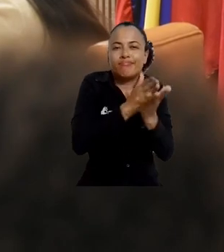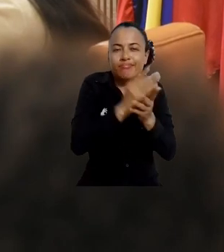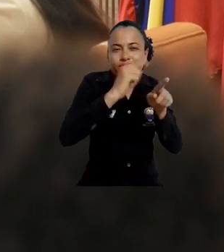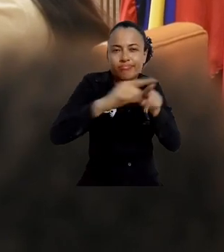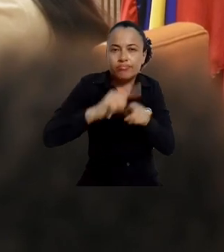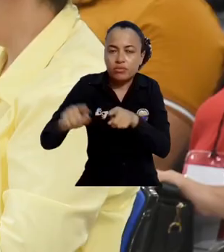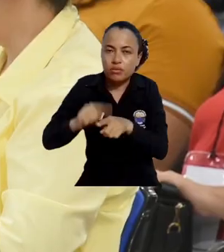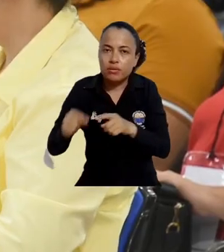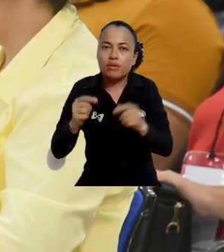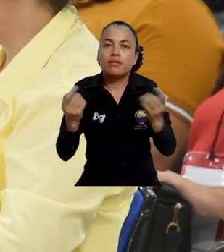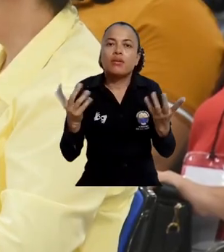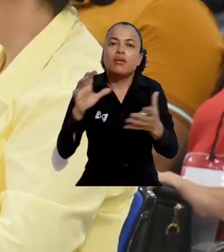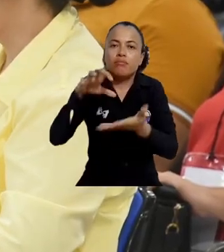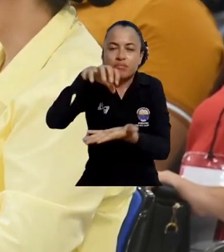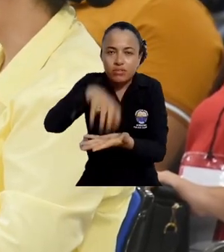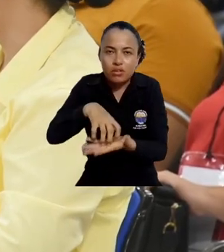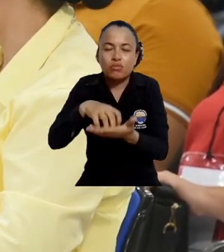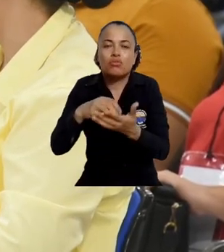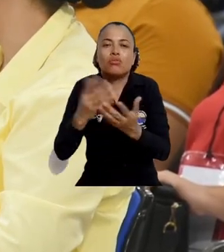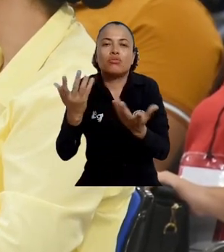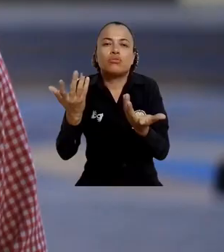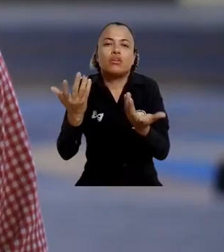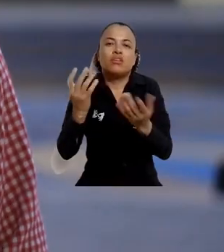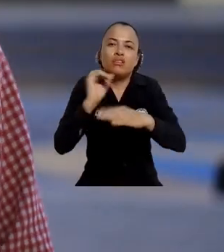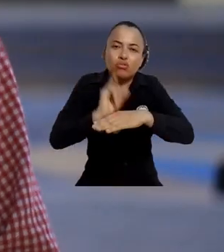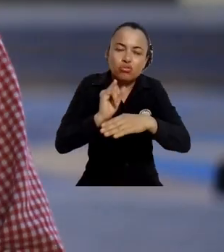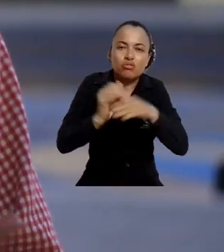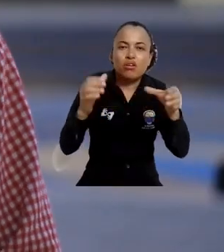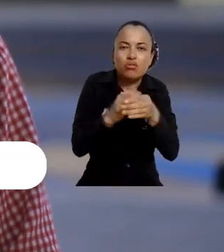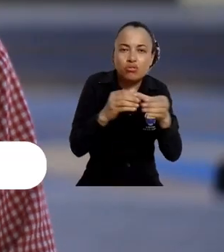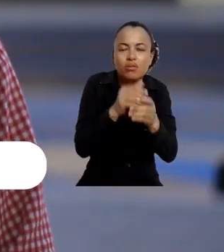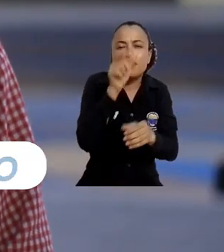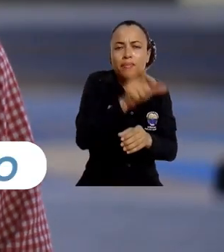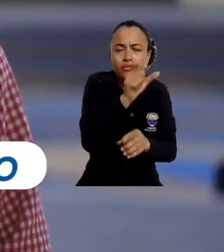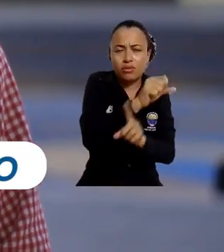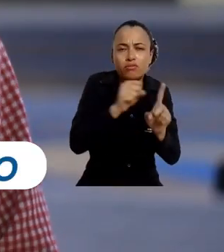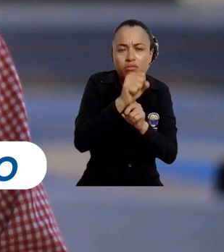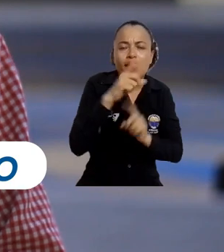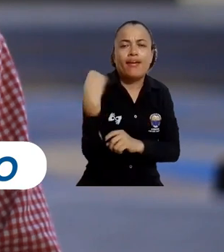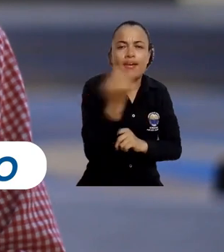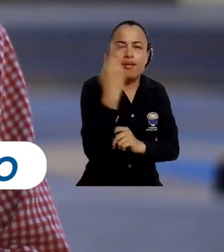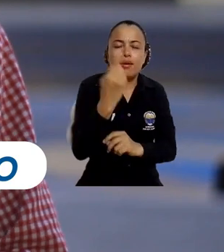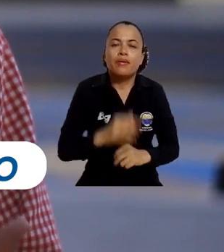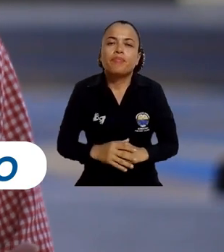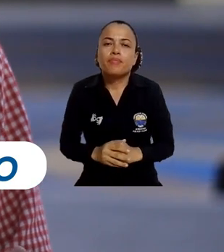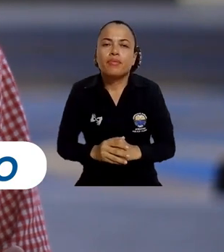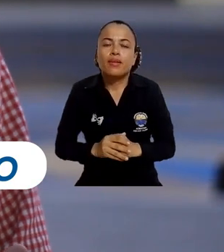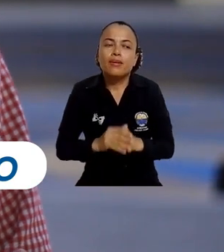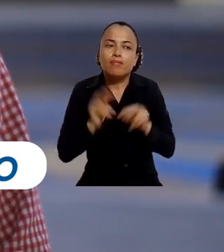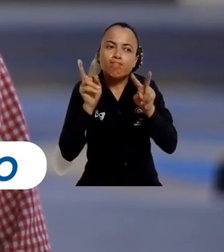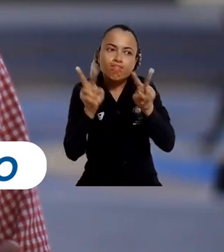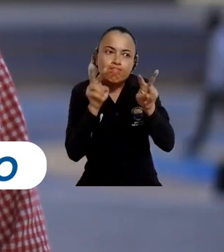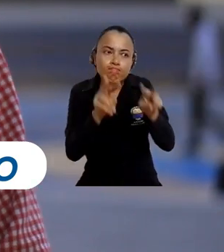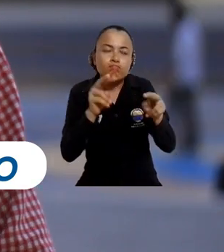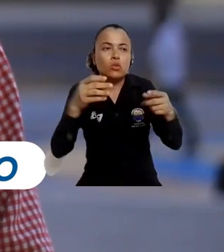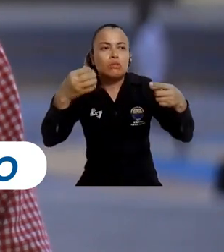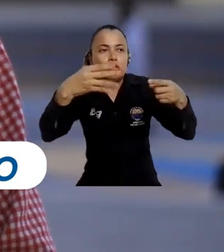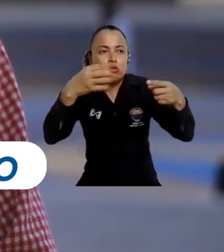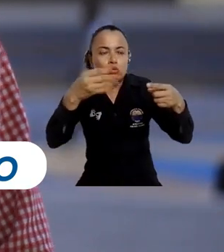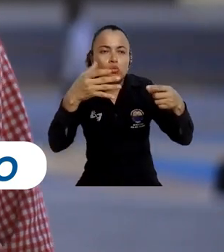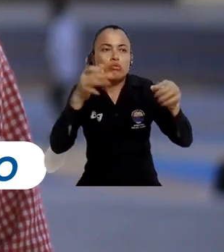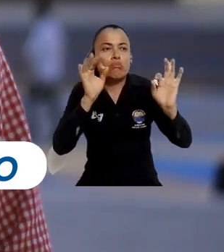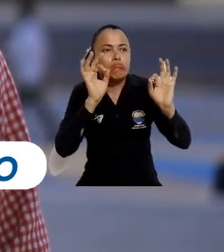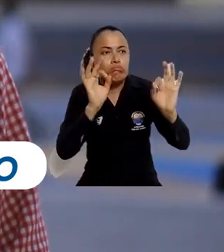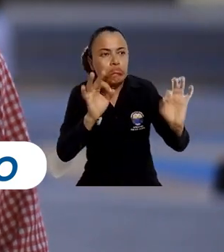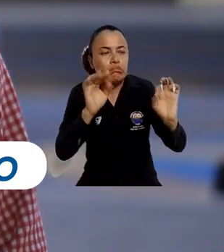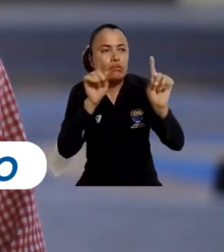investigación, asociaciones, instituciones y sociedad civil. Hemos visto muy ricas ponencias en temáticas